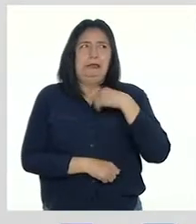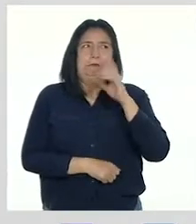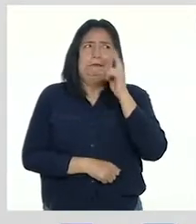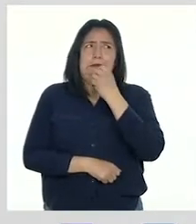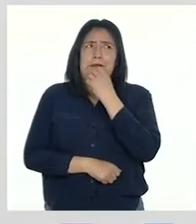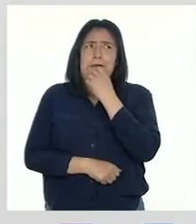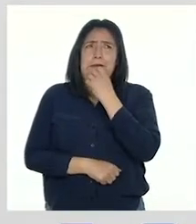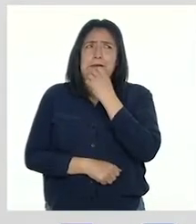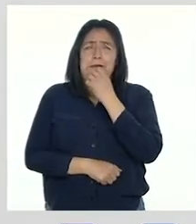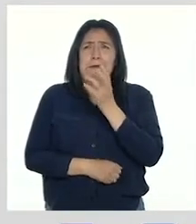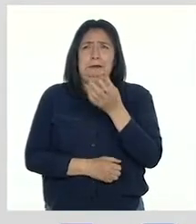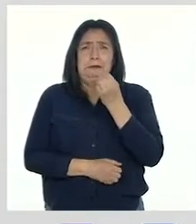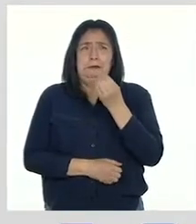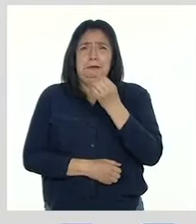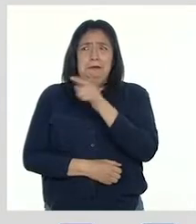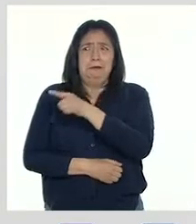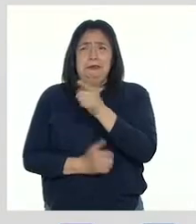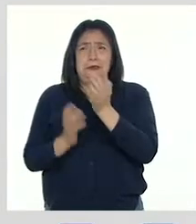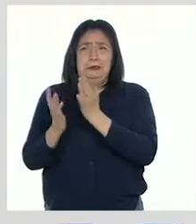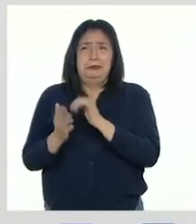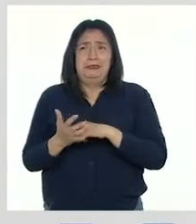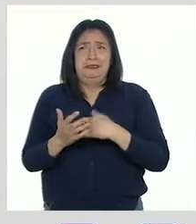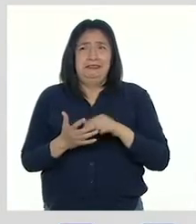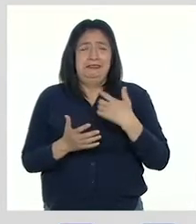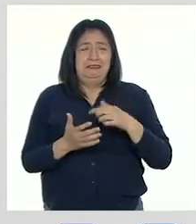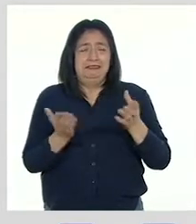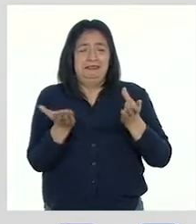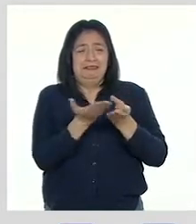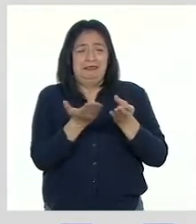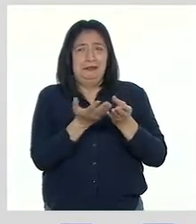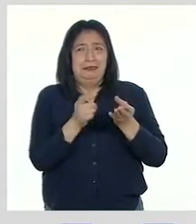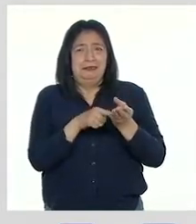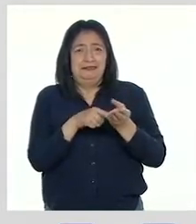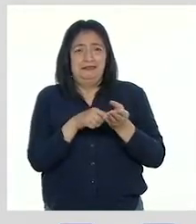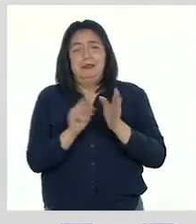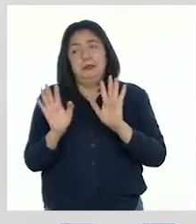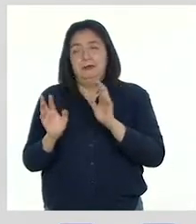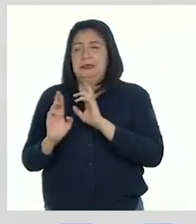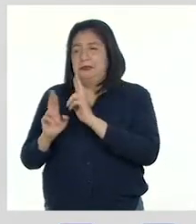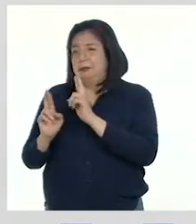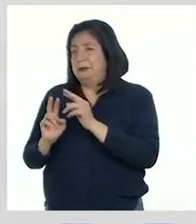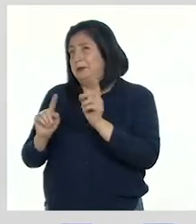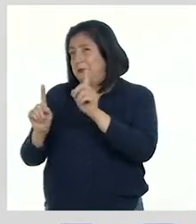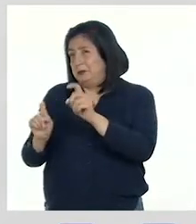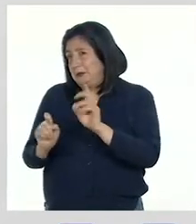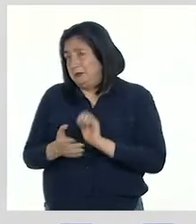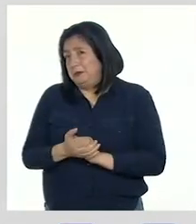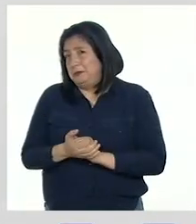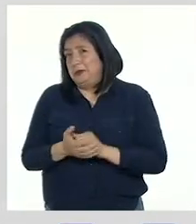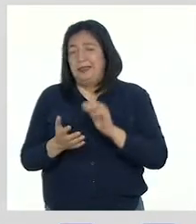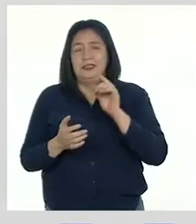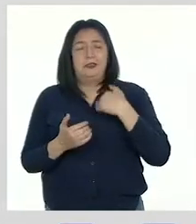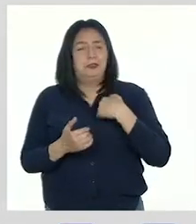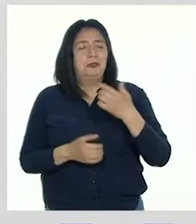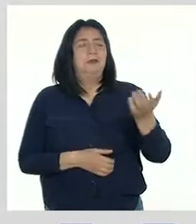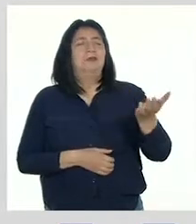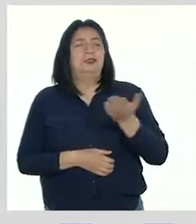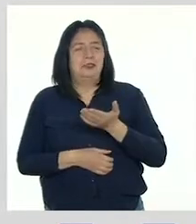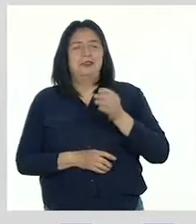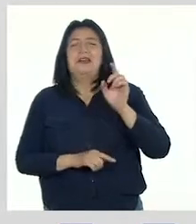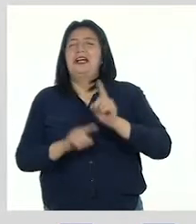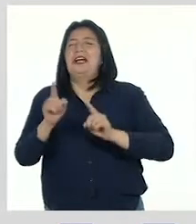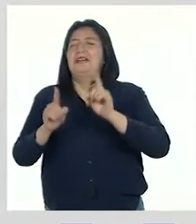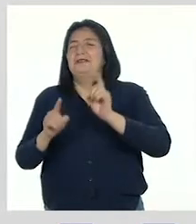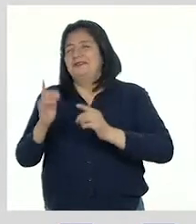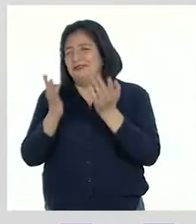profesora, ¿cómo les habrá ido los estudiantes con sus portafolios? Para responder tu pregunta, Patti, he invitado a